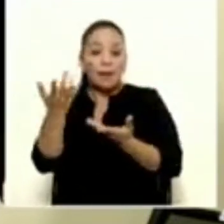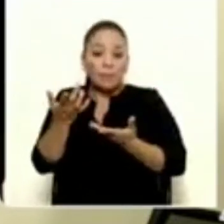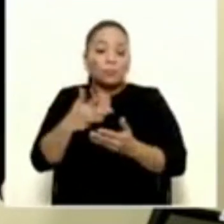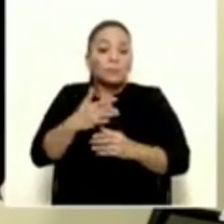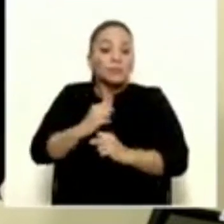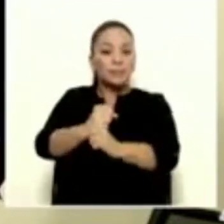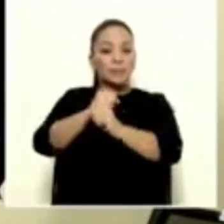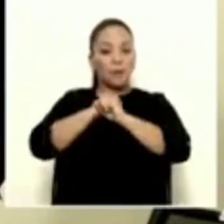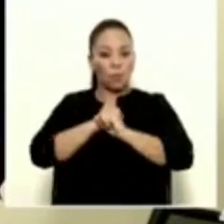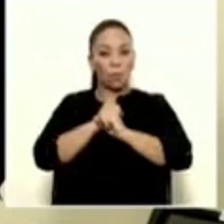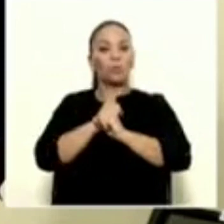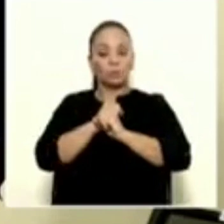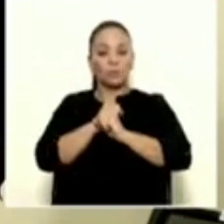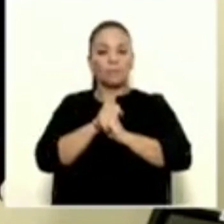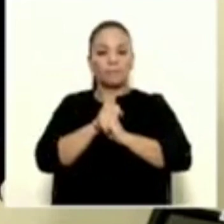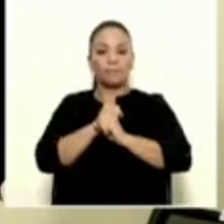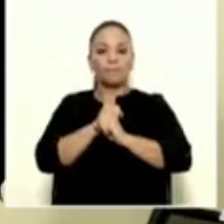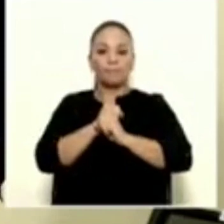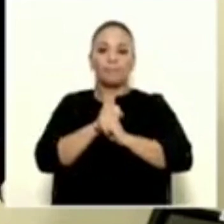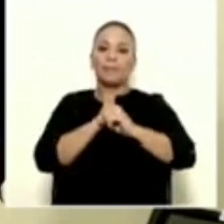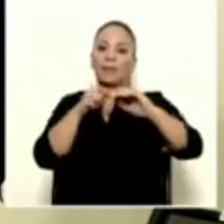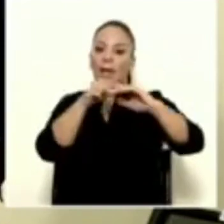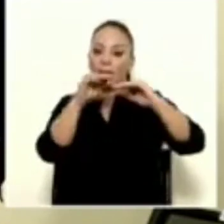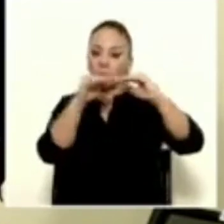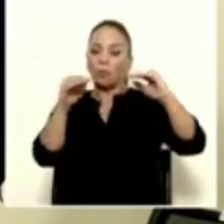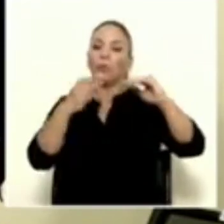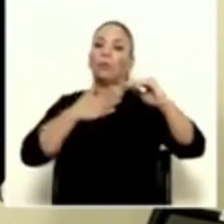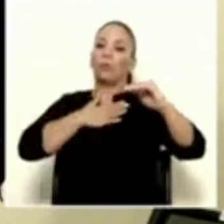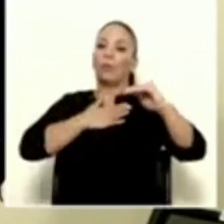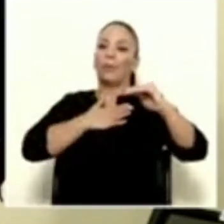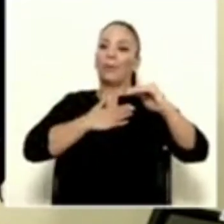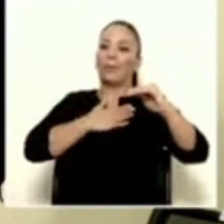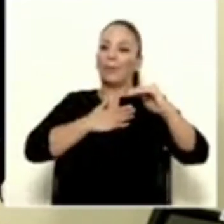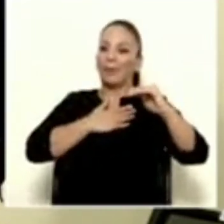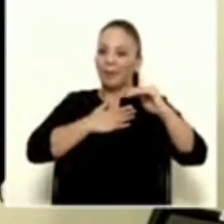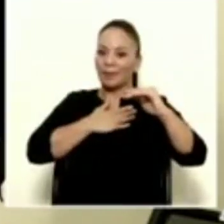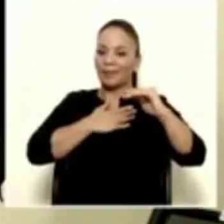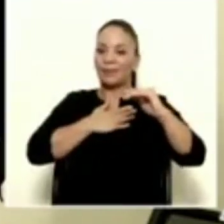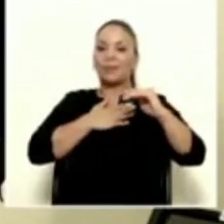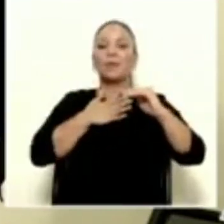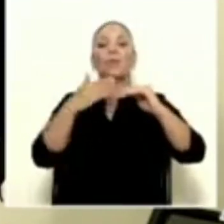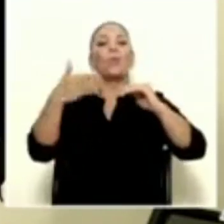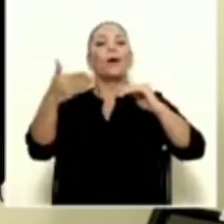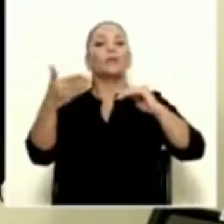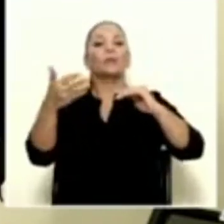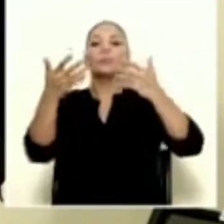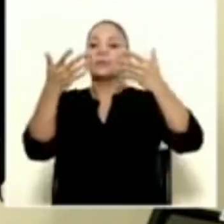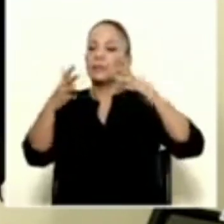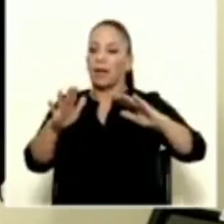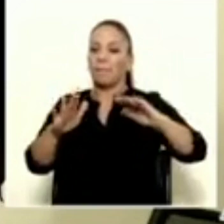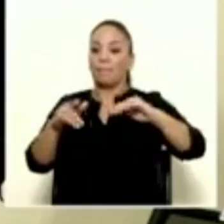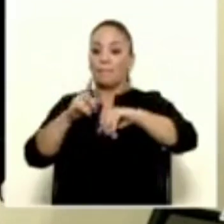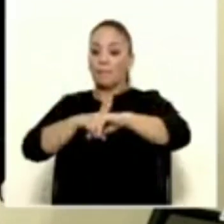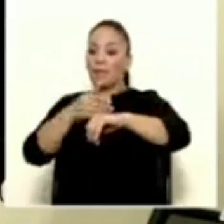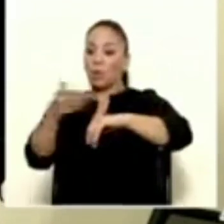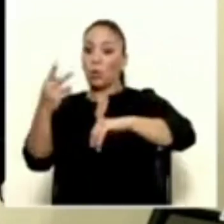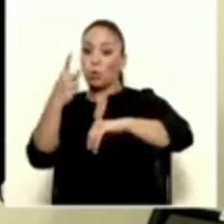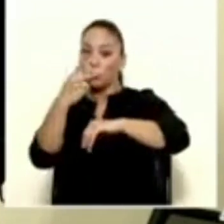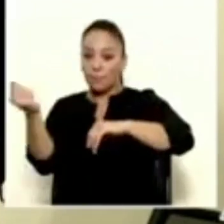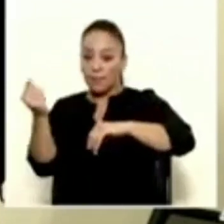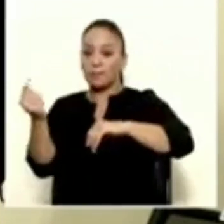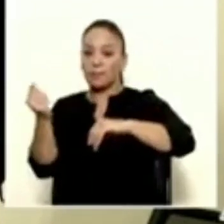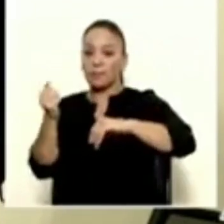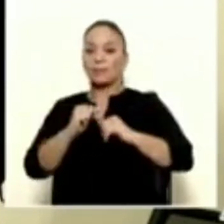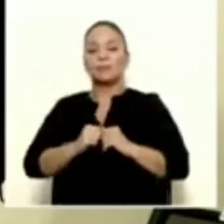que la tendencia va a ser de alivio una vez que pase ese periodo de dos meses